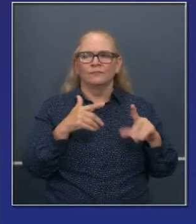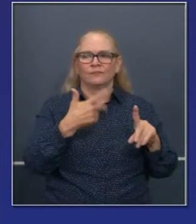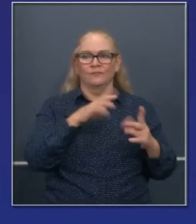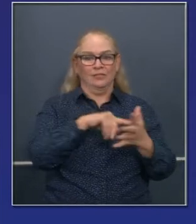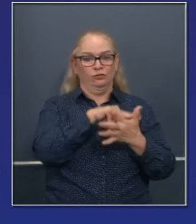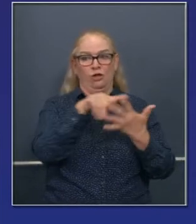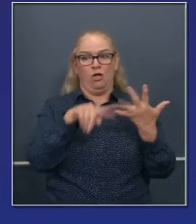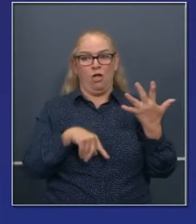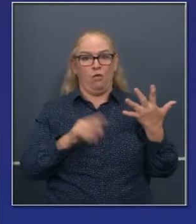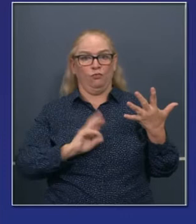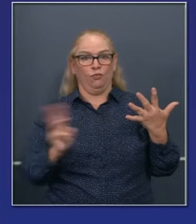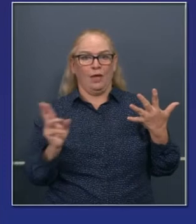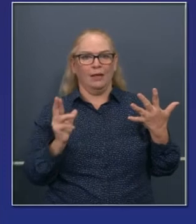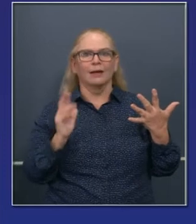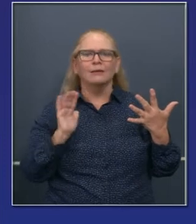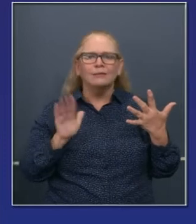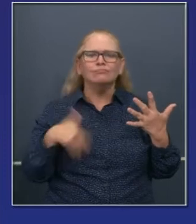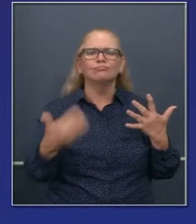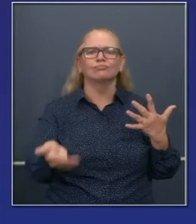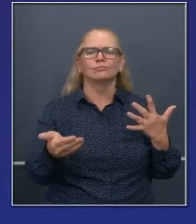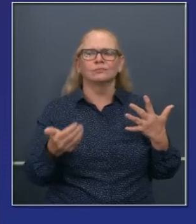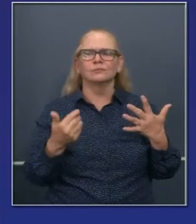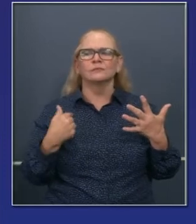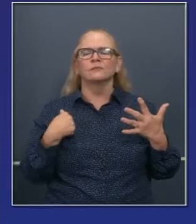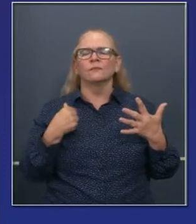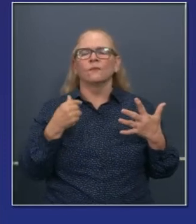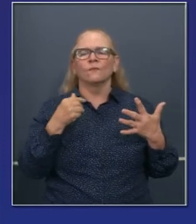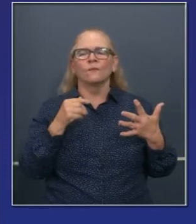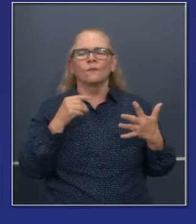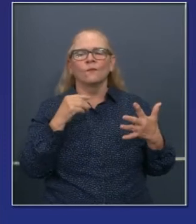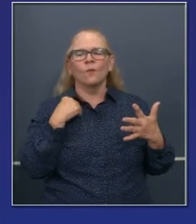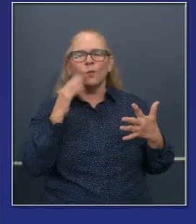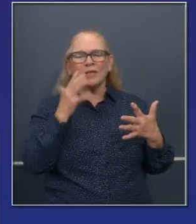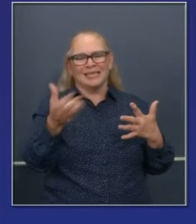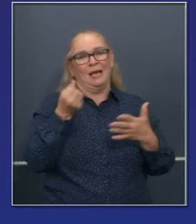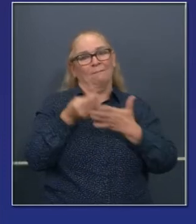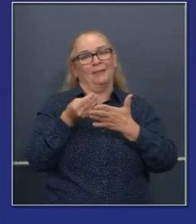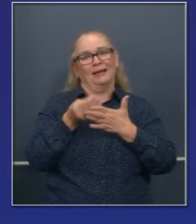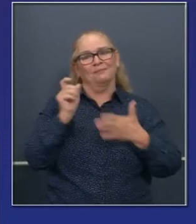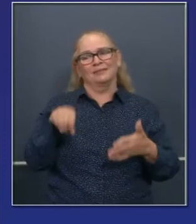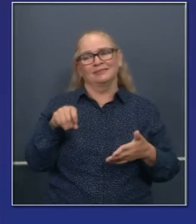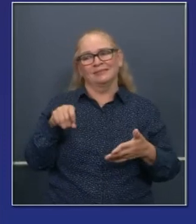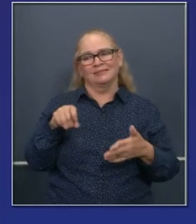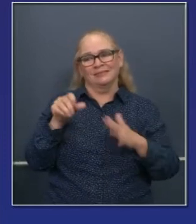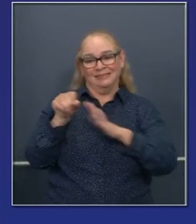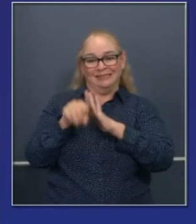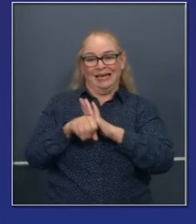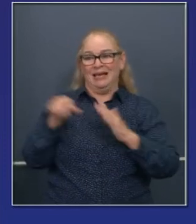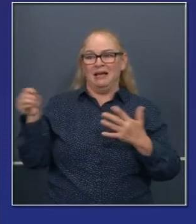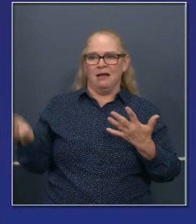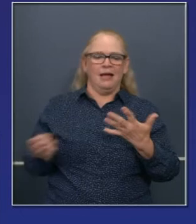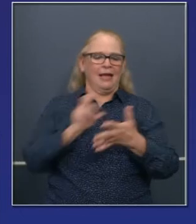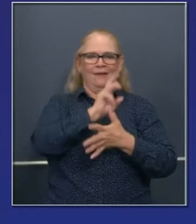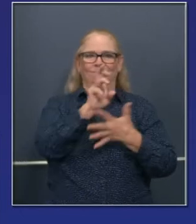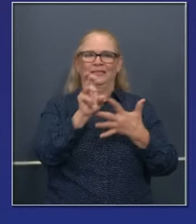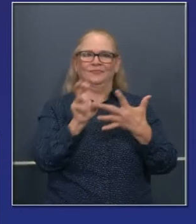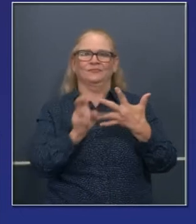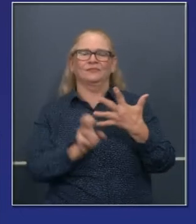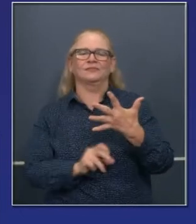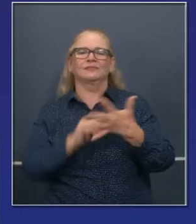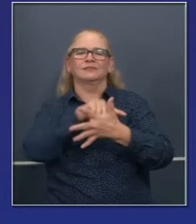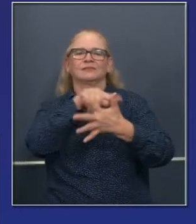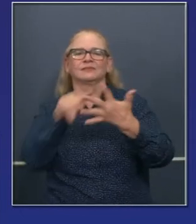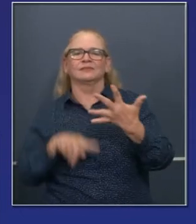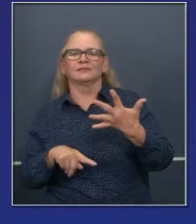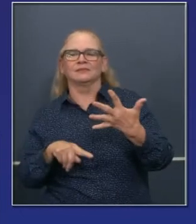permisos y podrían ponerse en acción. Ya lo que se necesita es simplemente poner el dinero en acción, cientos de millones de dólares,